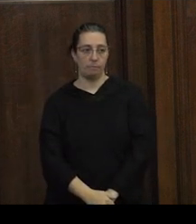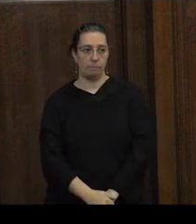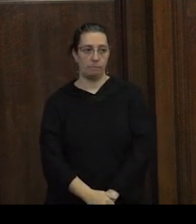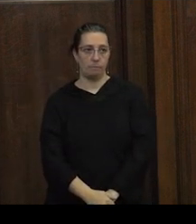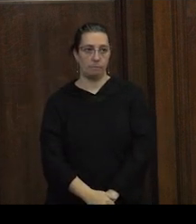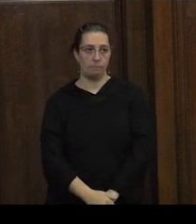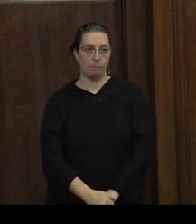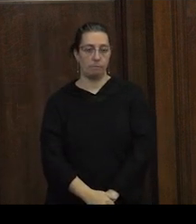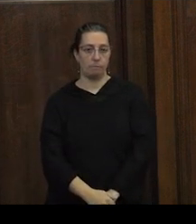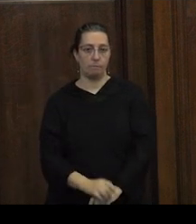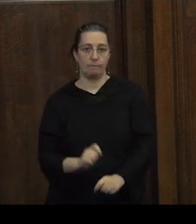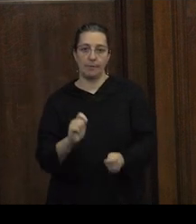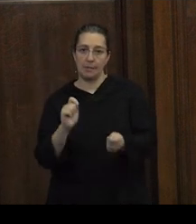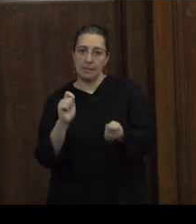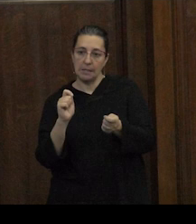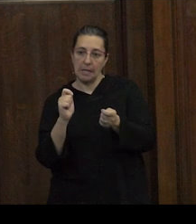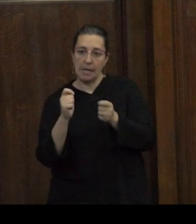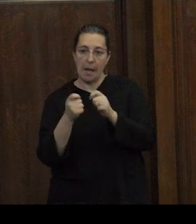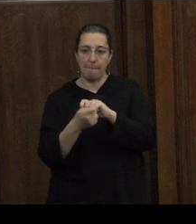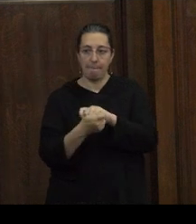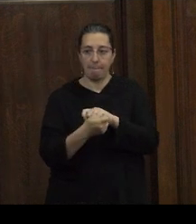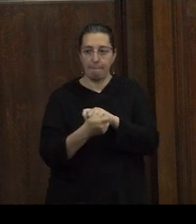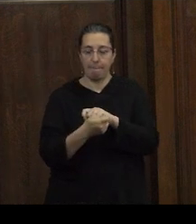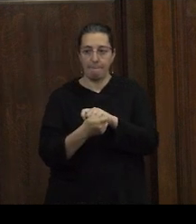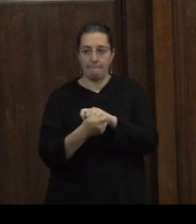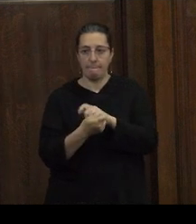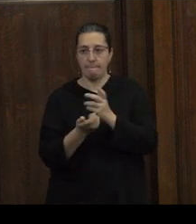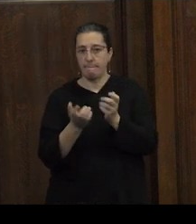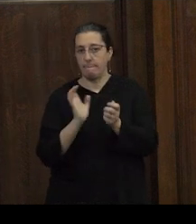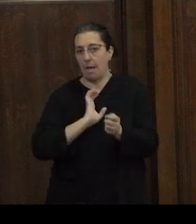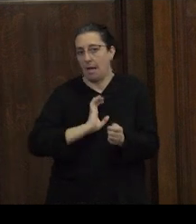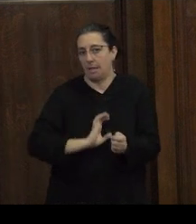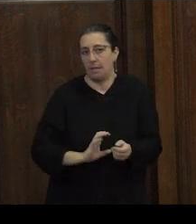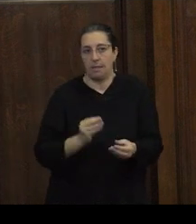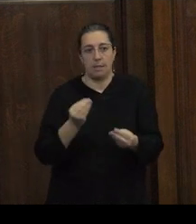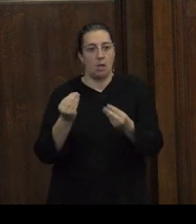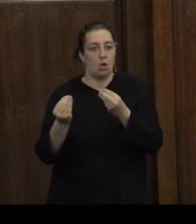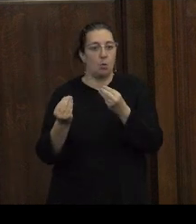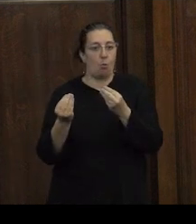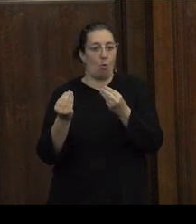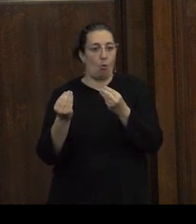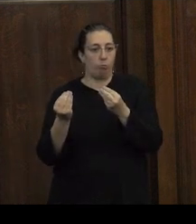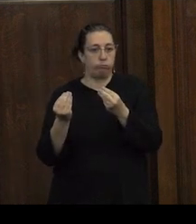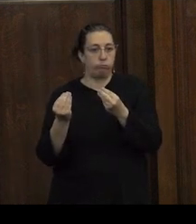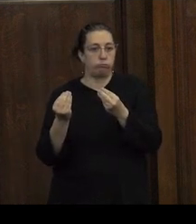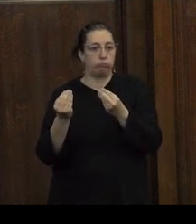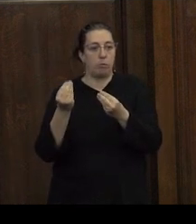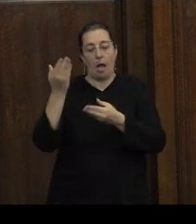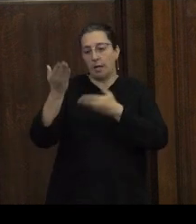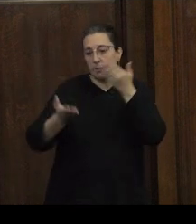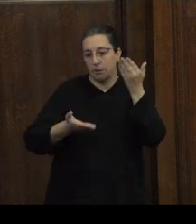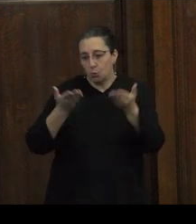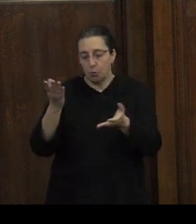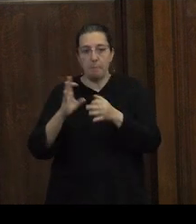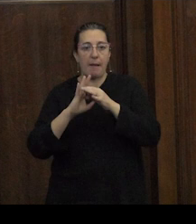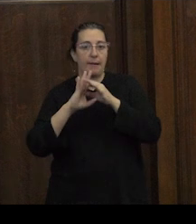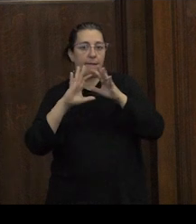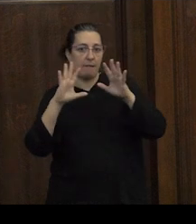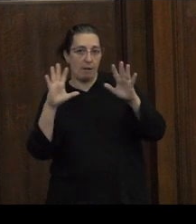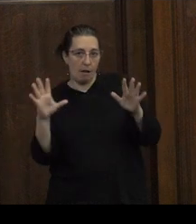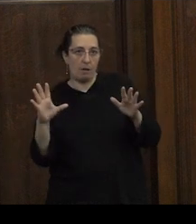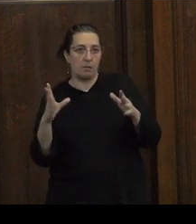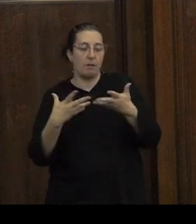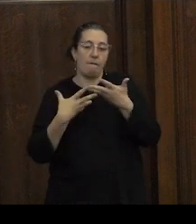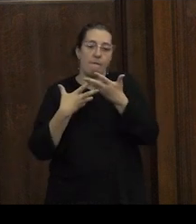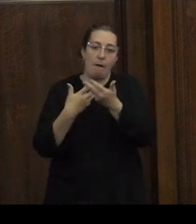cambios a los que caracterizan como la presencia de actitudes más liberales abiertas o